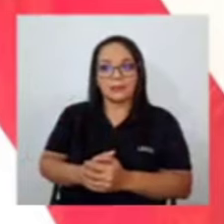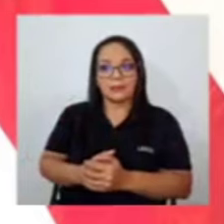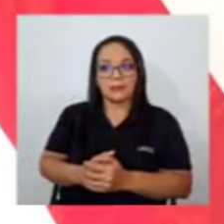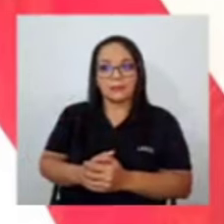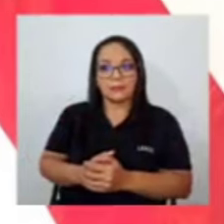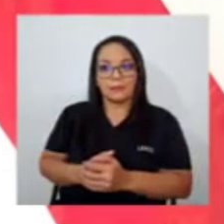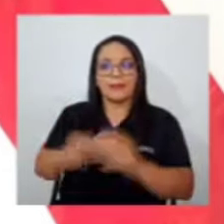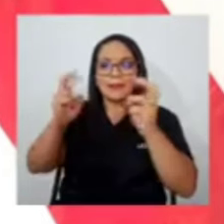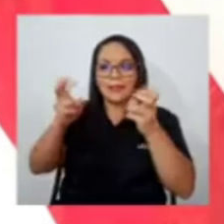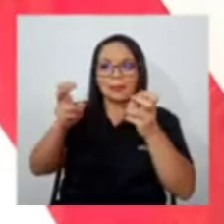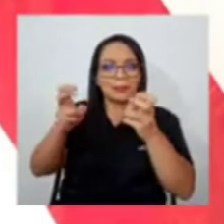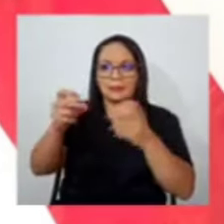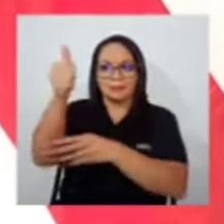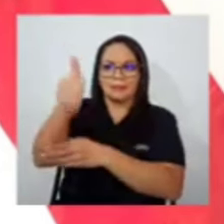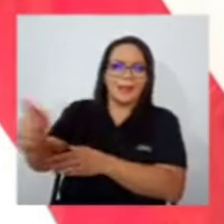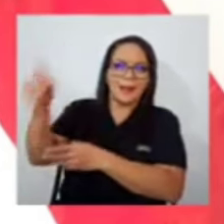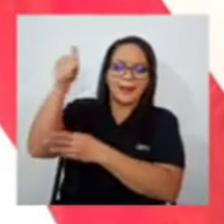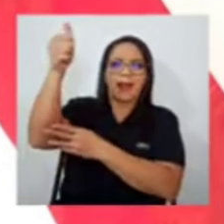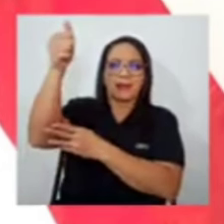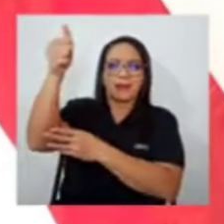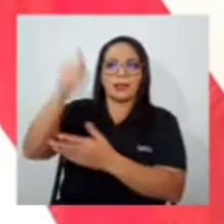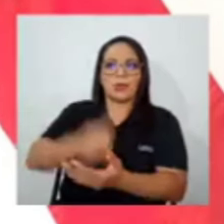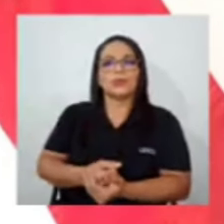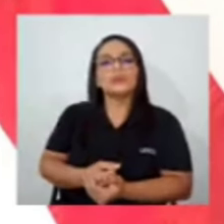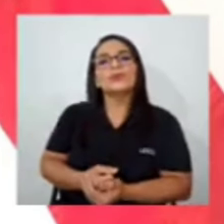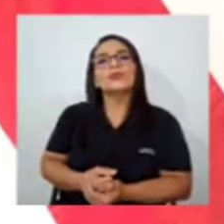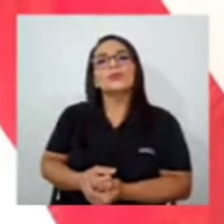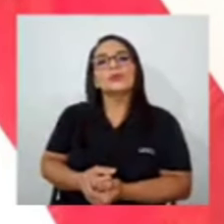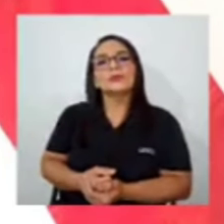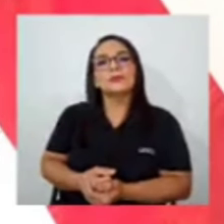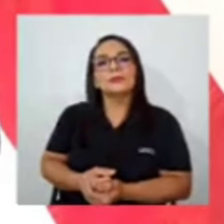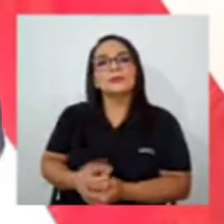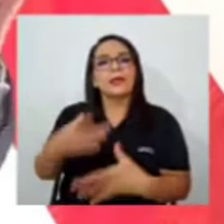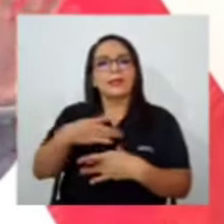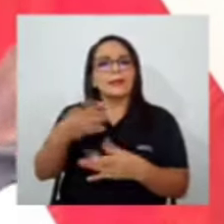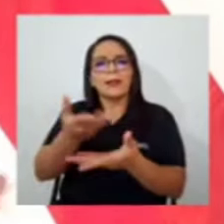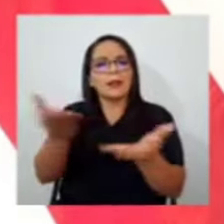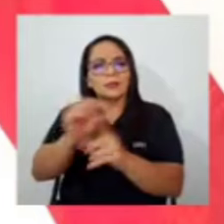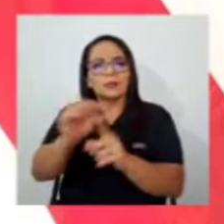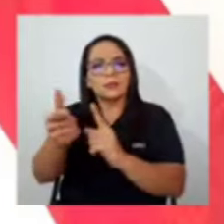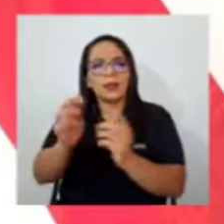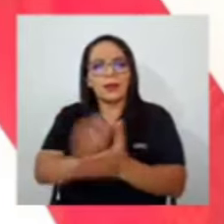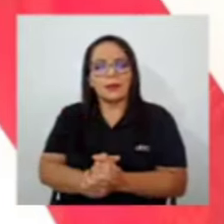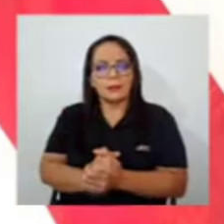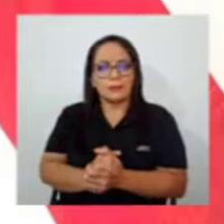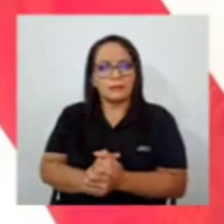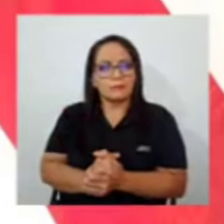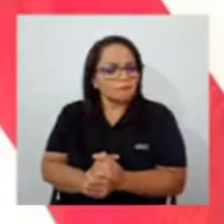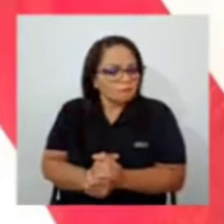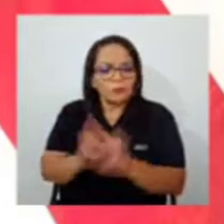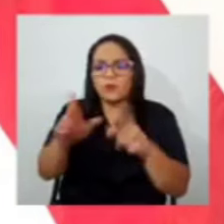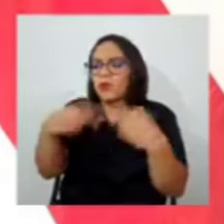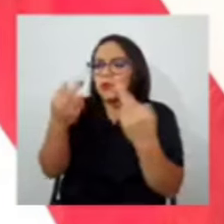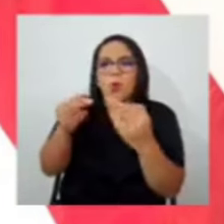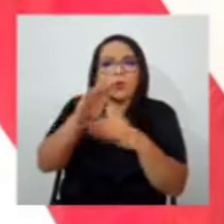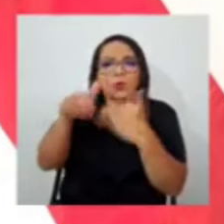jerárquicos en el interés nacional, con todo el respeto, pero decirle a alguien que tiene